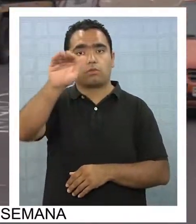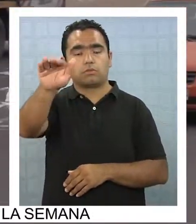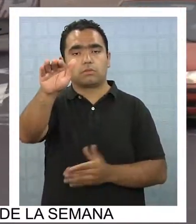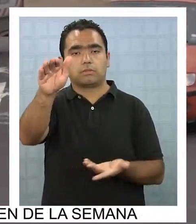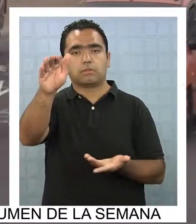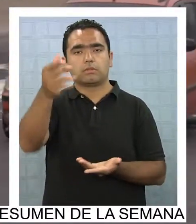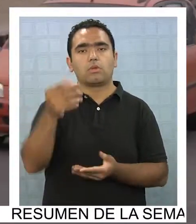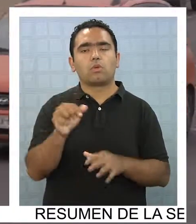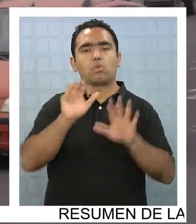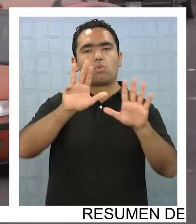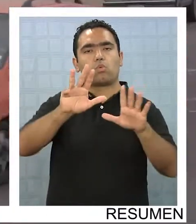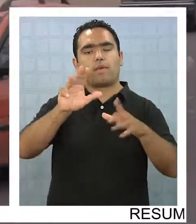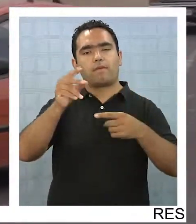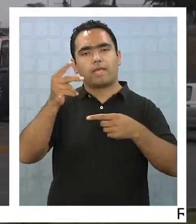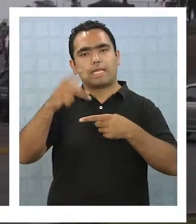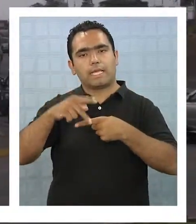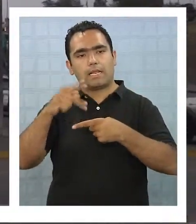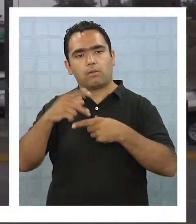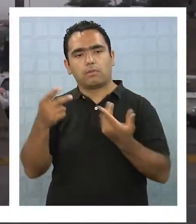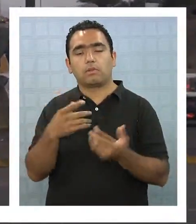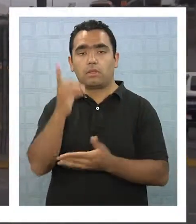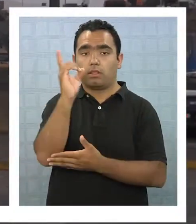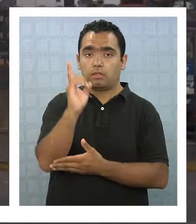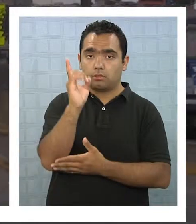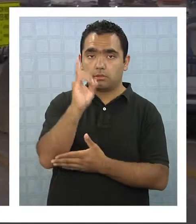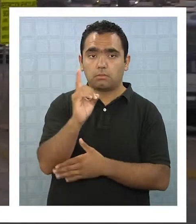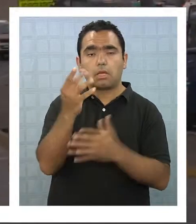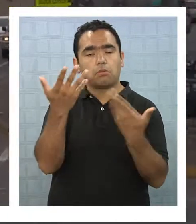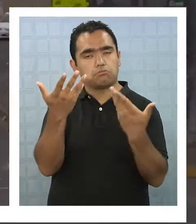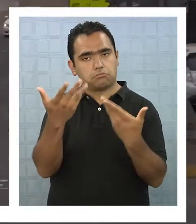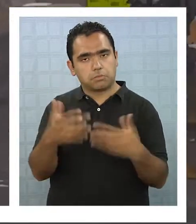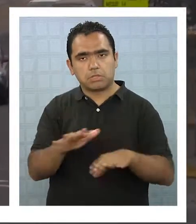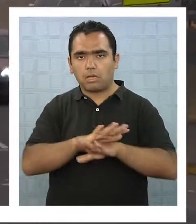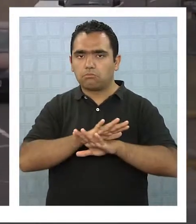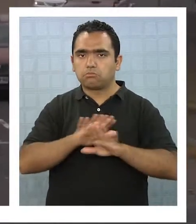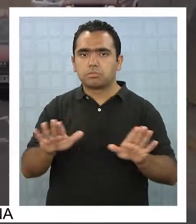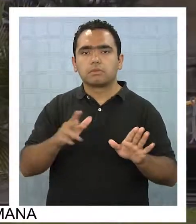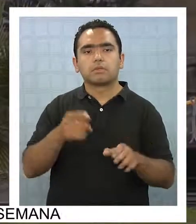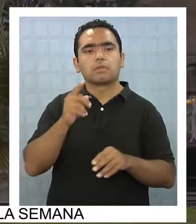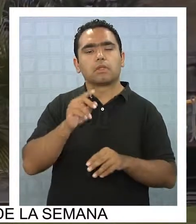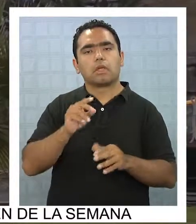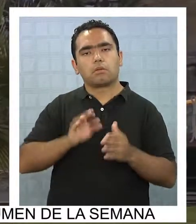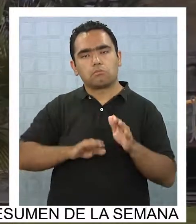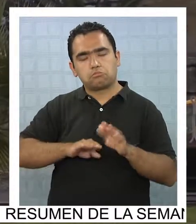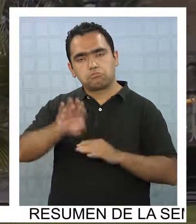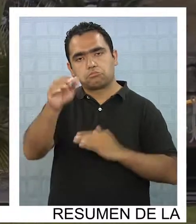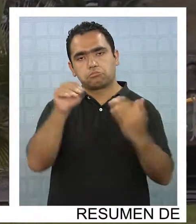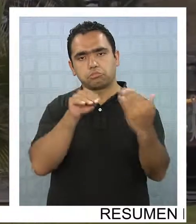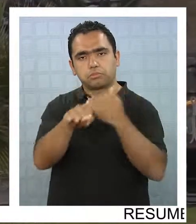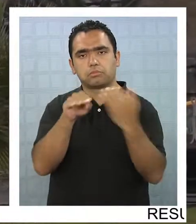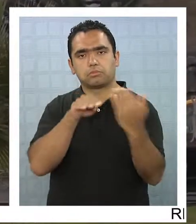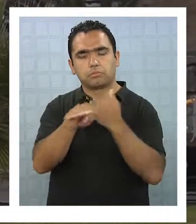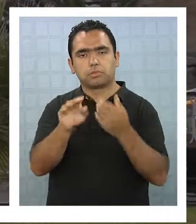son 9 kilómetros de ruta que para diciembre estarían totalmente habilitadas en toda su extensión.